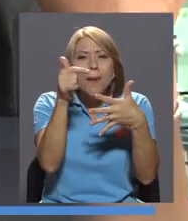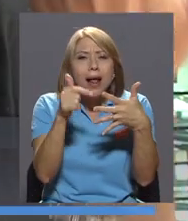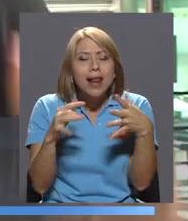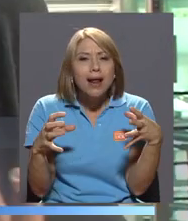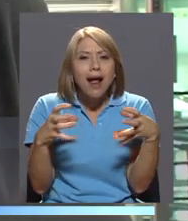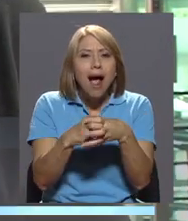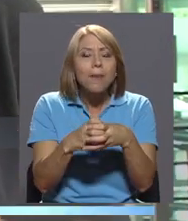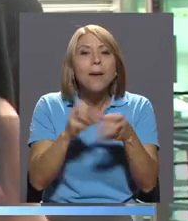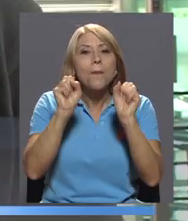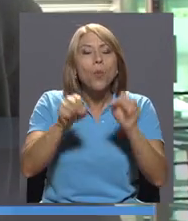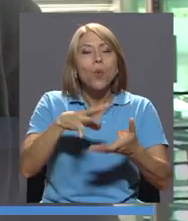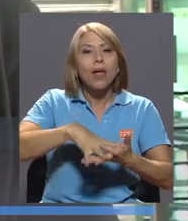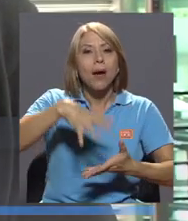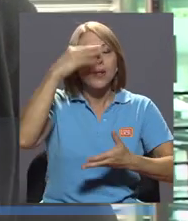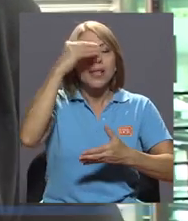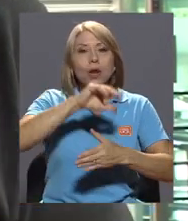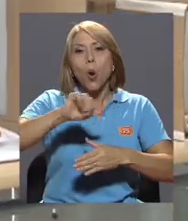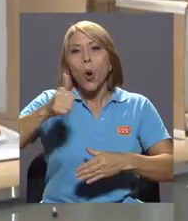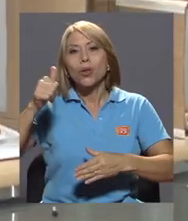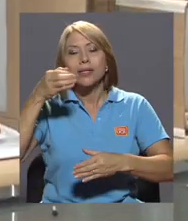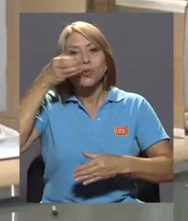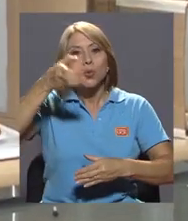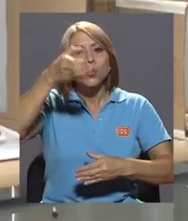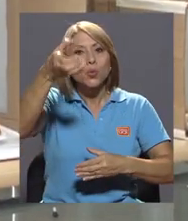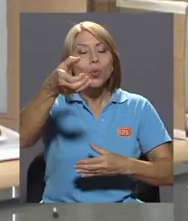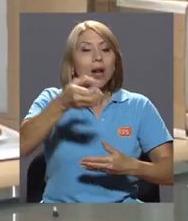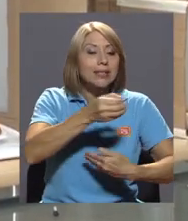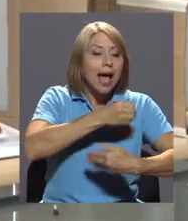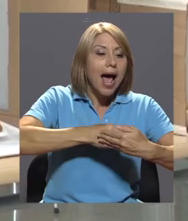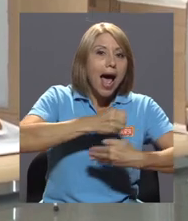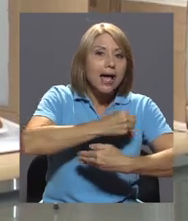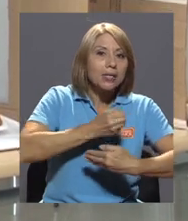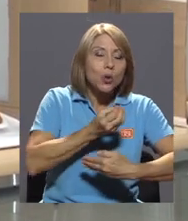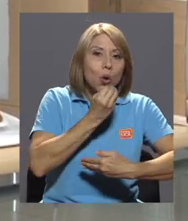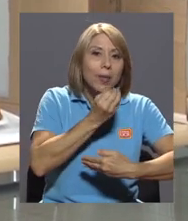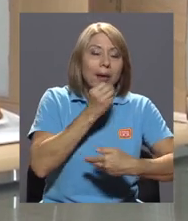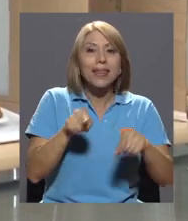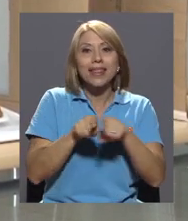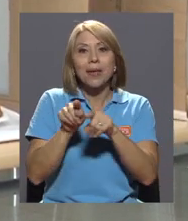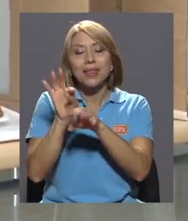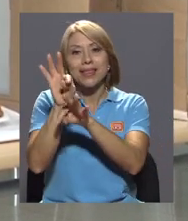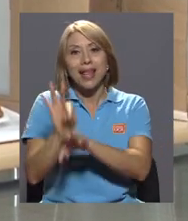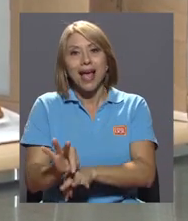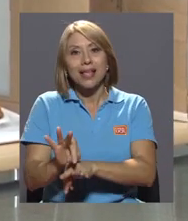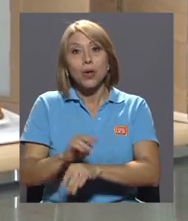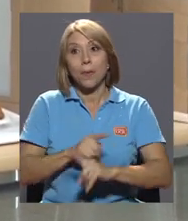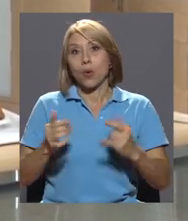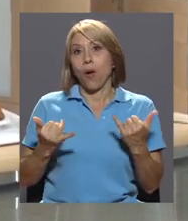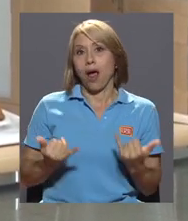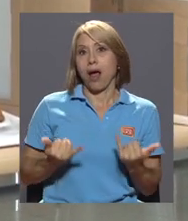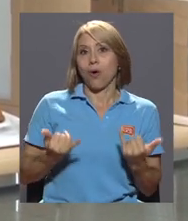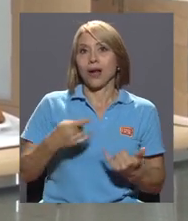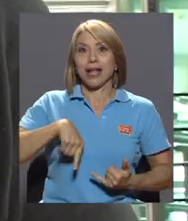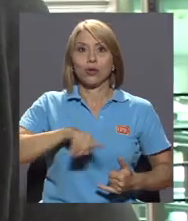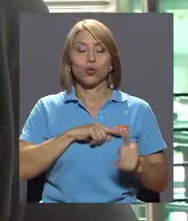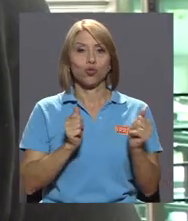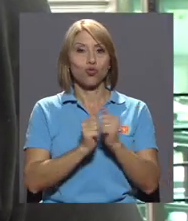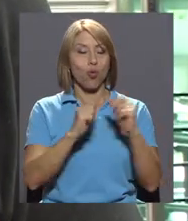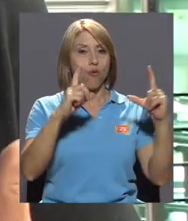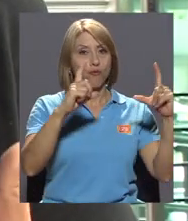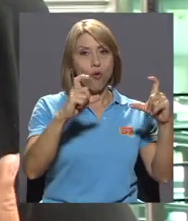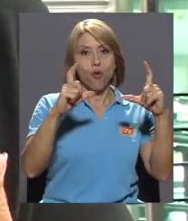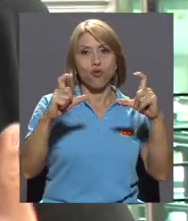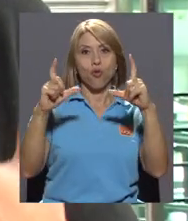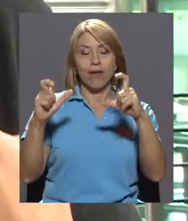en la que pude aprender sobre otras culturas, tanto gastronómicamente como de tradiciones, pero ahora en esta parte del taller que estamos en fotografía,